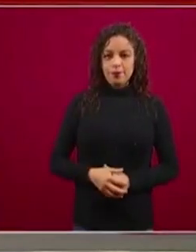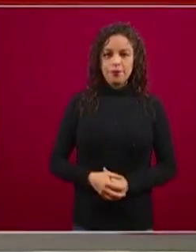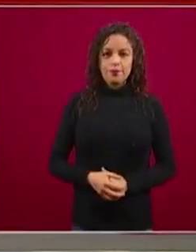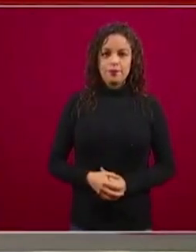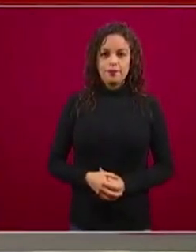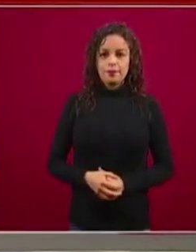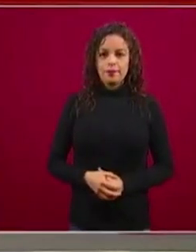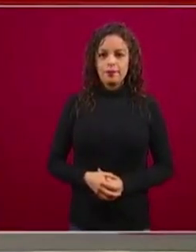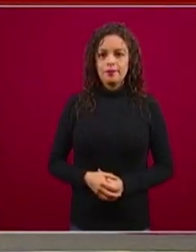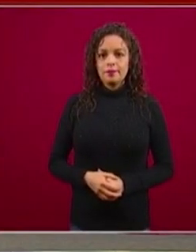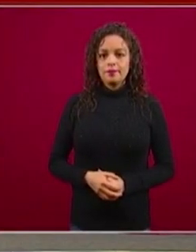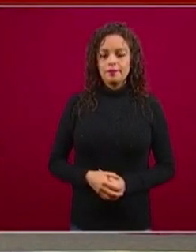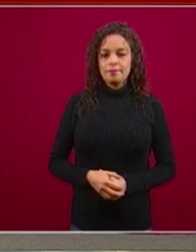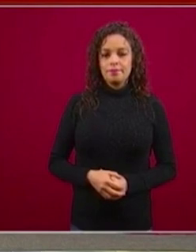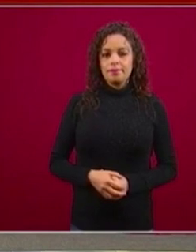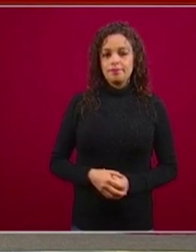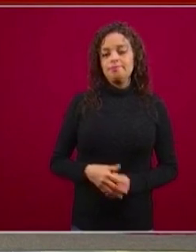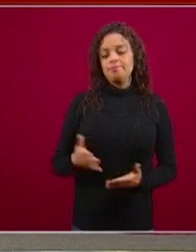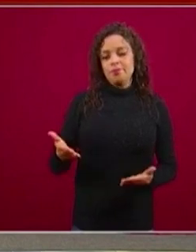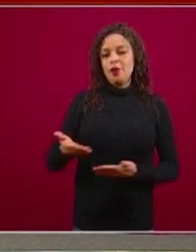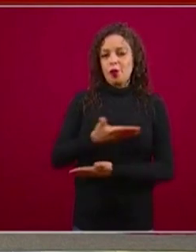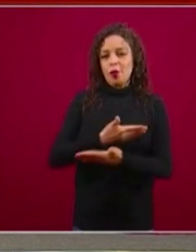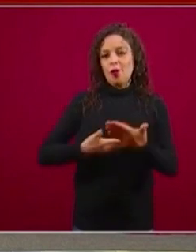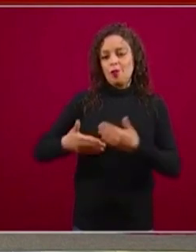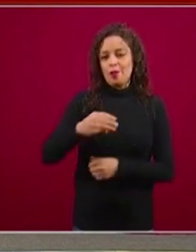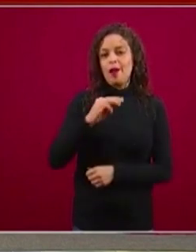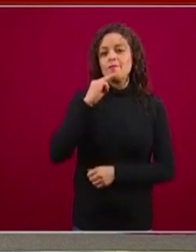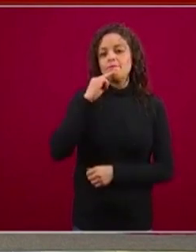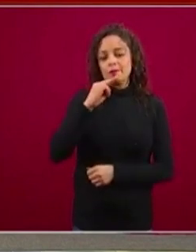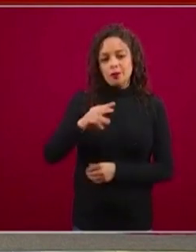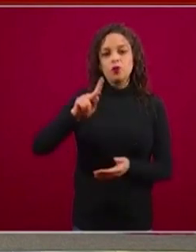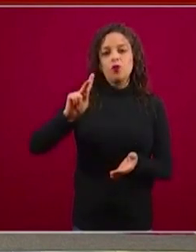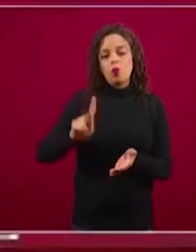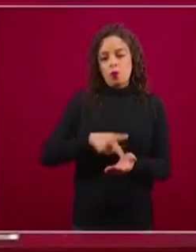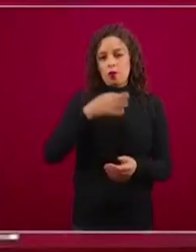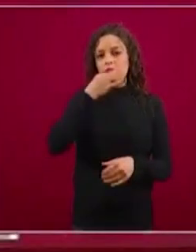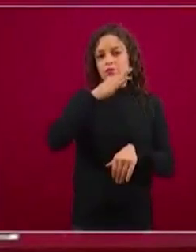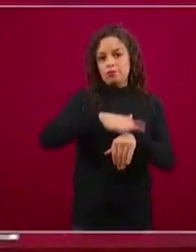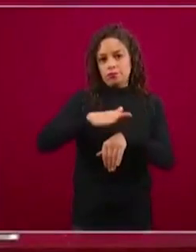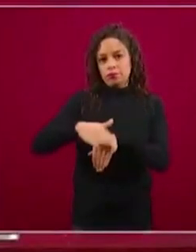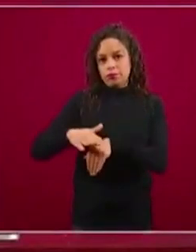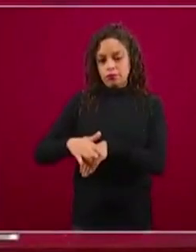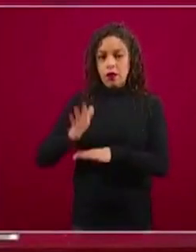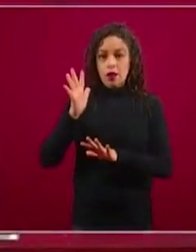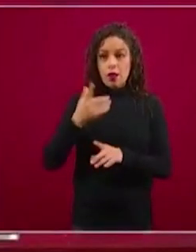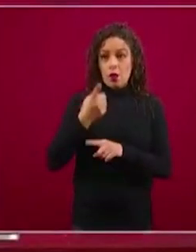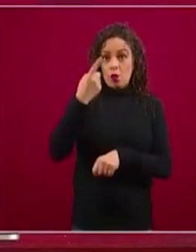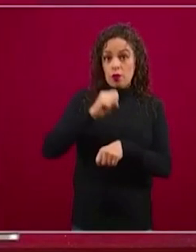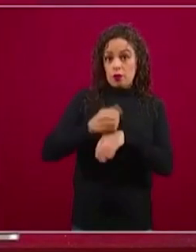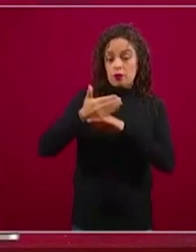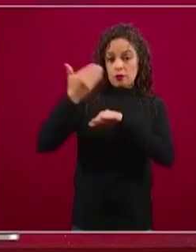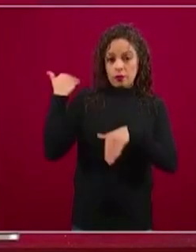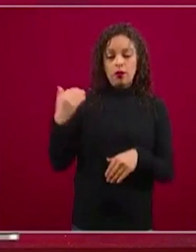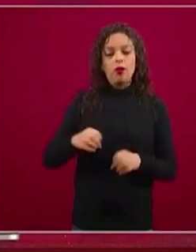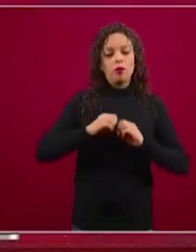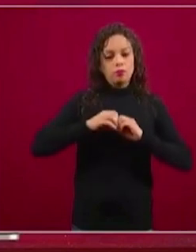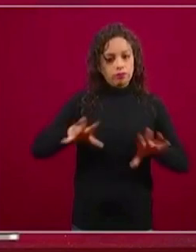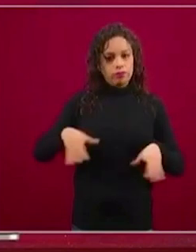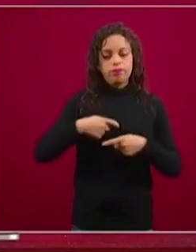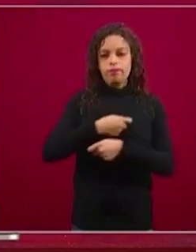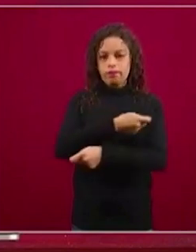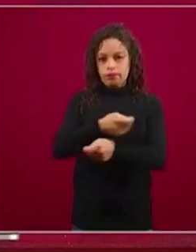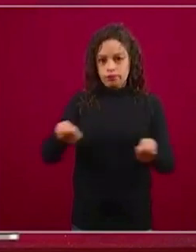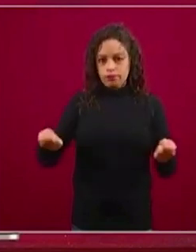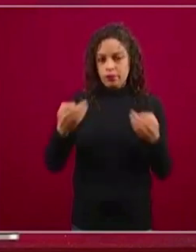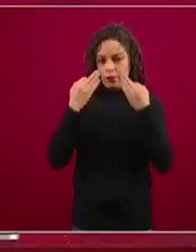nos comparte nuevamente este mensaje. Recordarán que lo expresó públicamente la semana pasada. Y seguimos teniendo